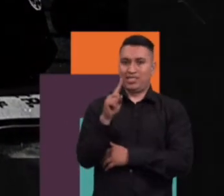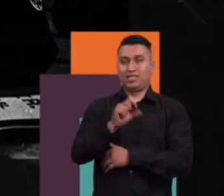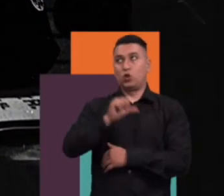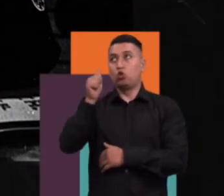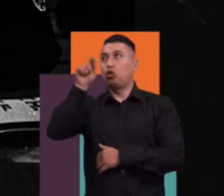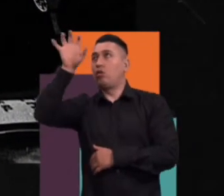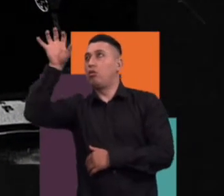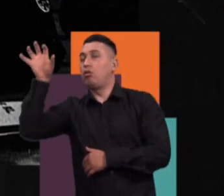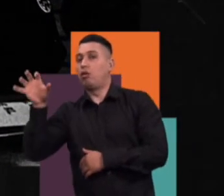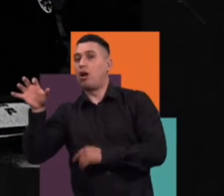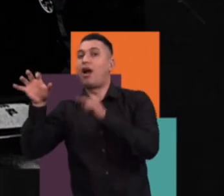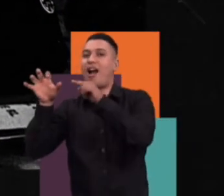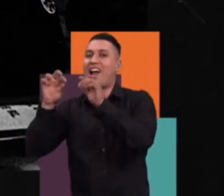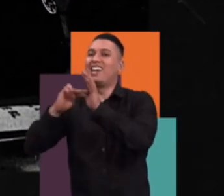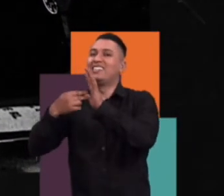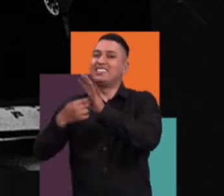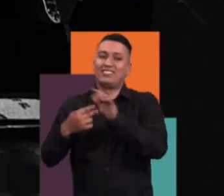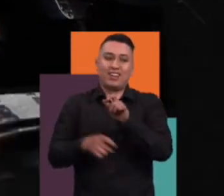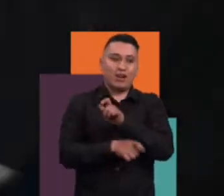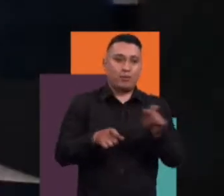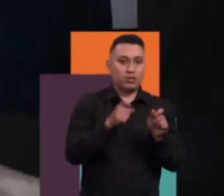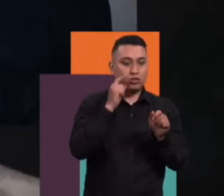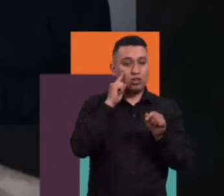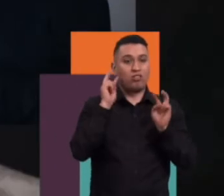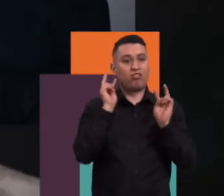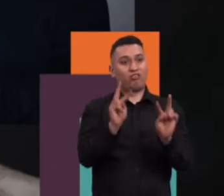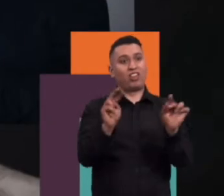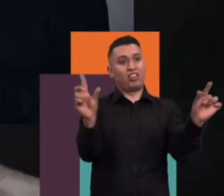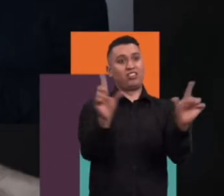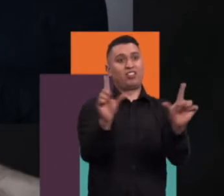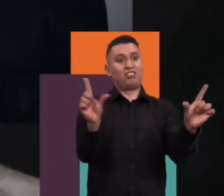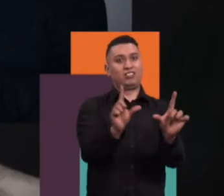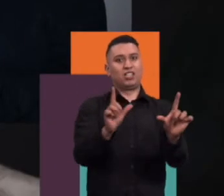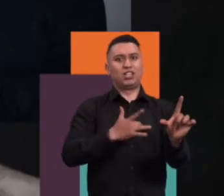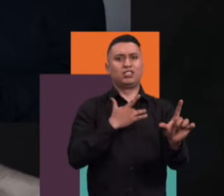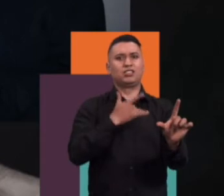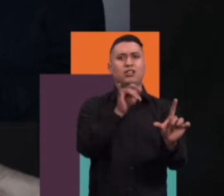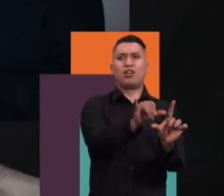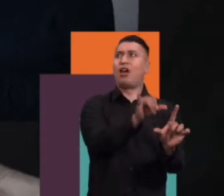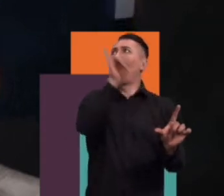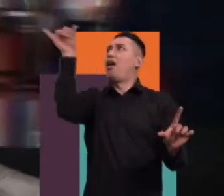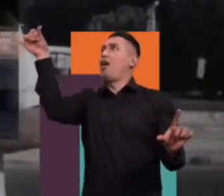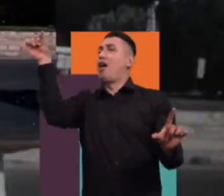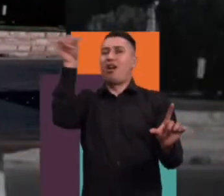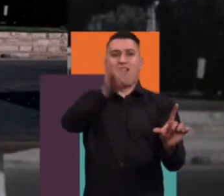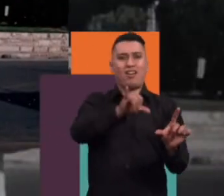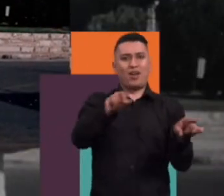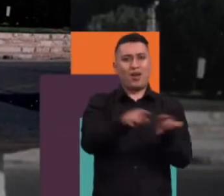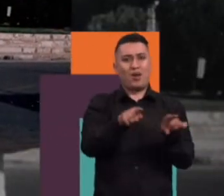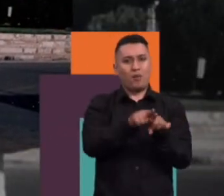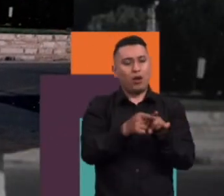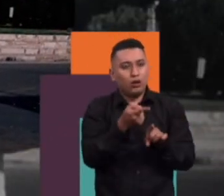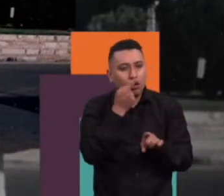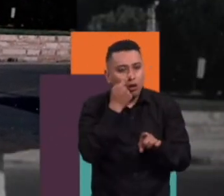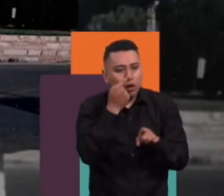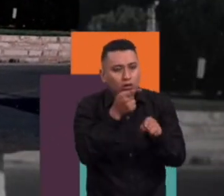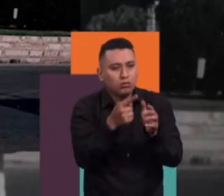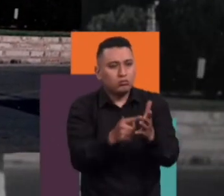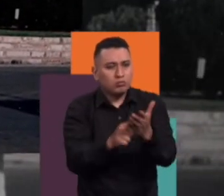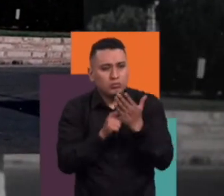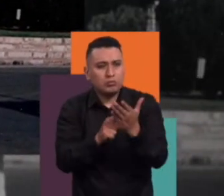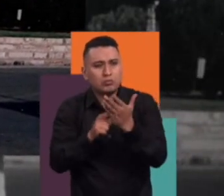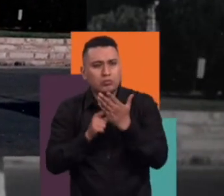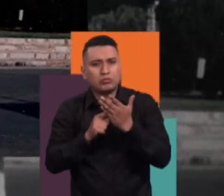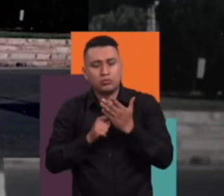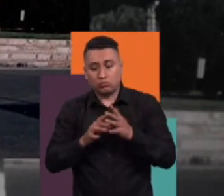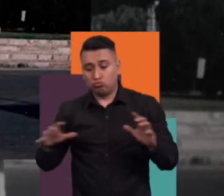una ventana que permitía a los colombianos conocer otros destinos, conocer de otras culturas, en un formato, una mezcla entre periodístico y documental. Toda la familia estuvo